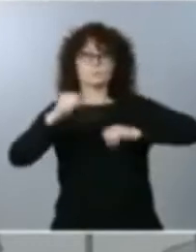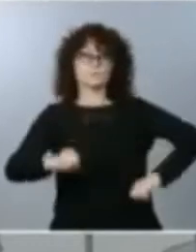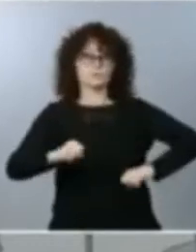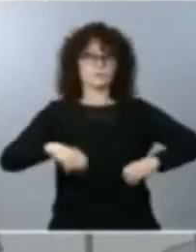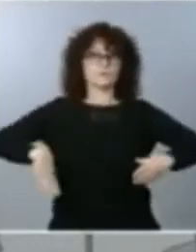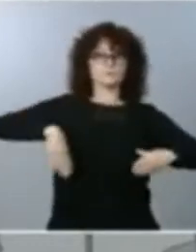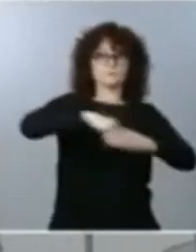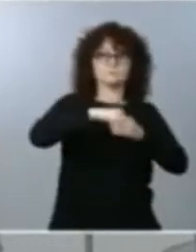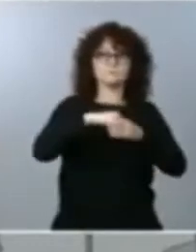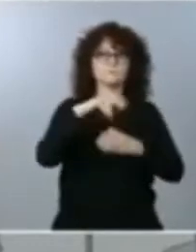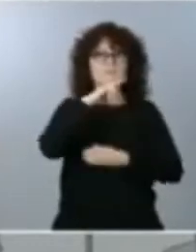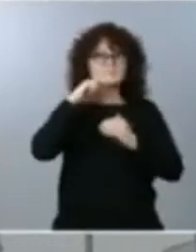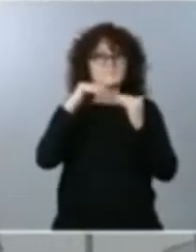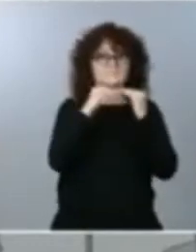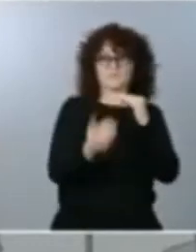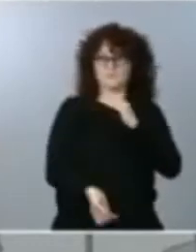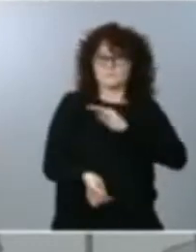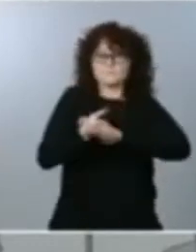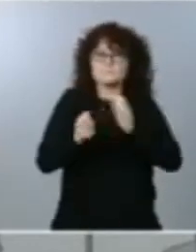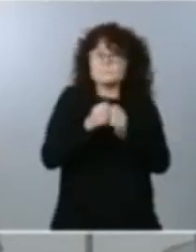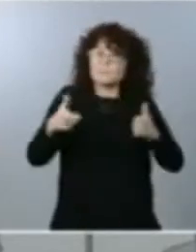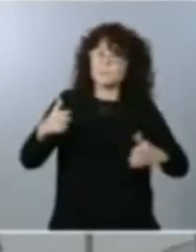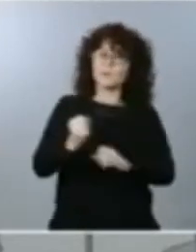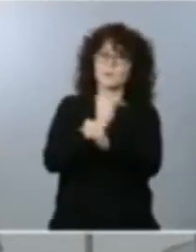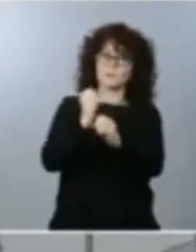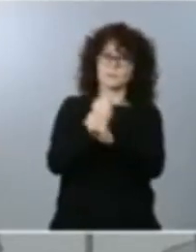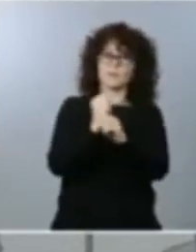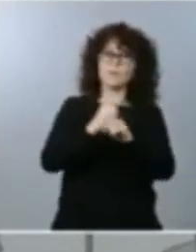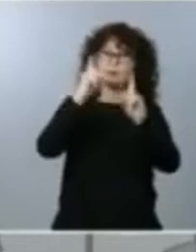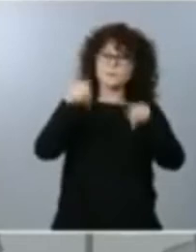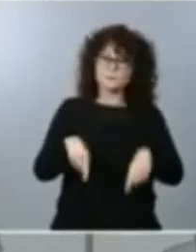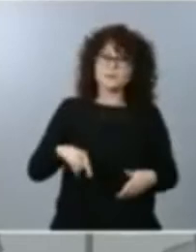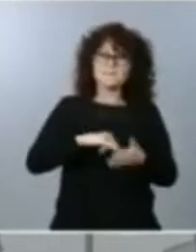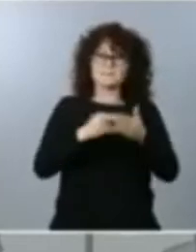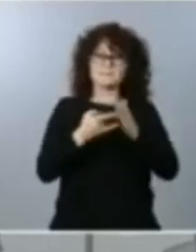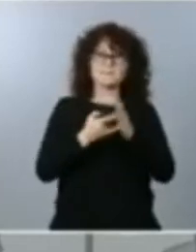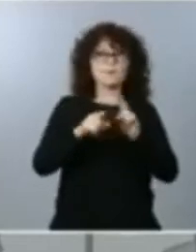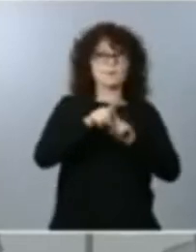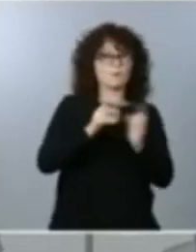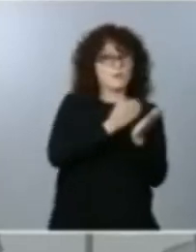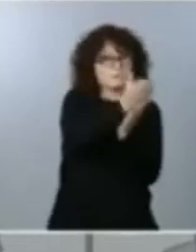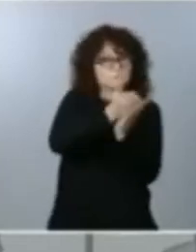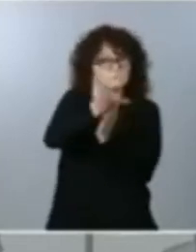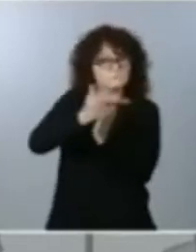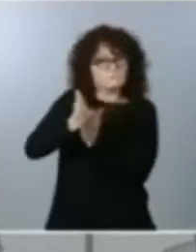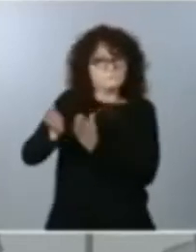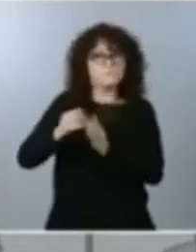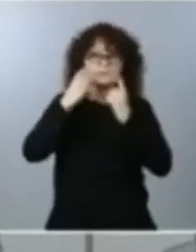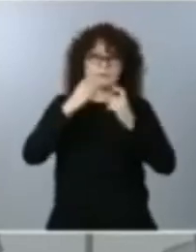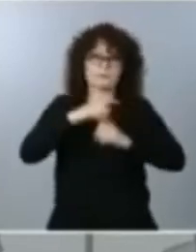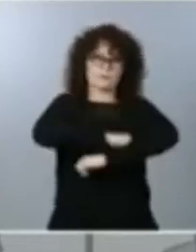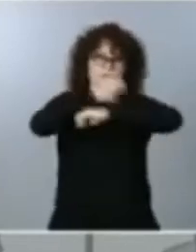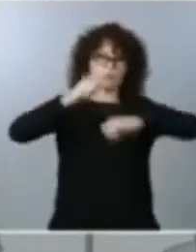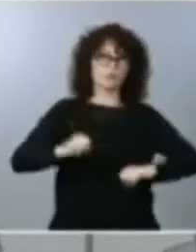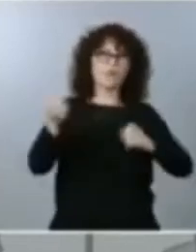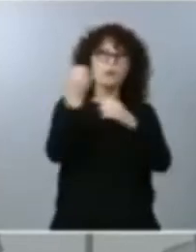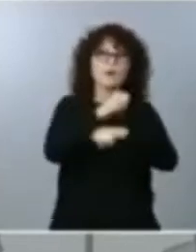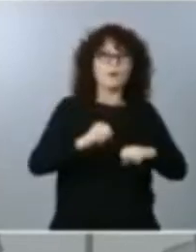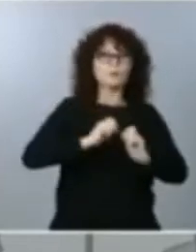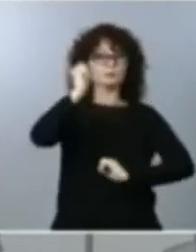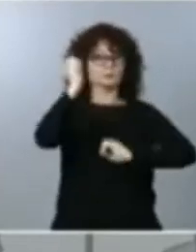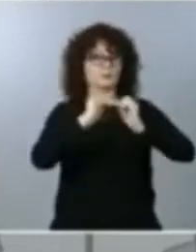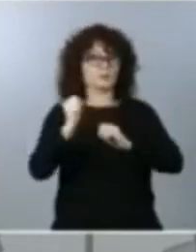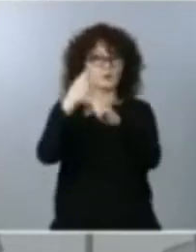que cree empleo y sobre la solidez de nuestro sistema multilateral, pese a las tensiones y a las diferencias que ya conocen porque